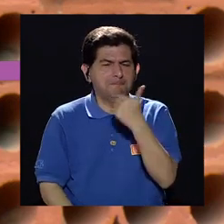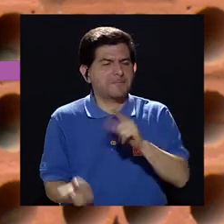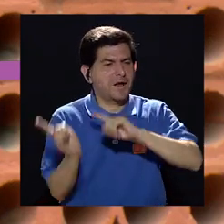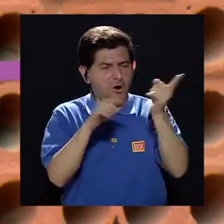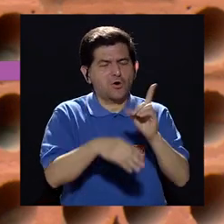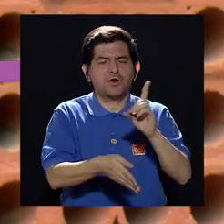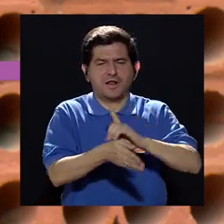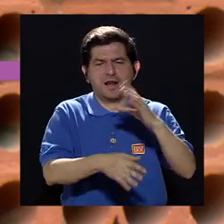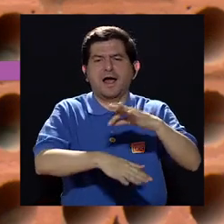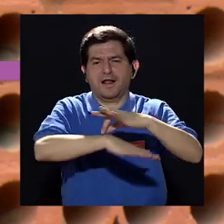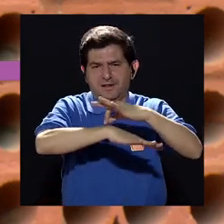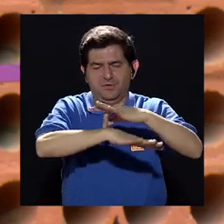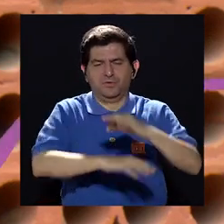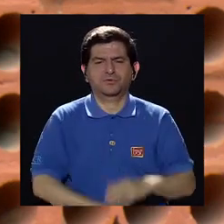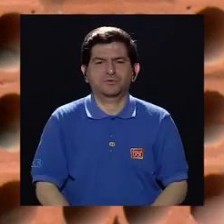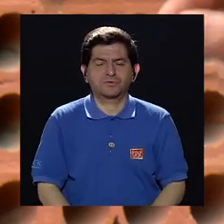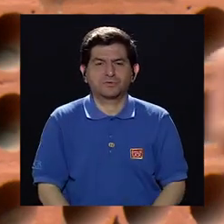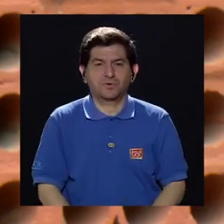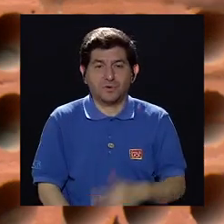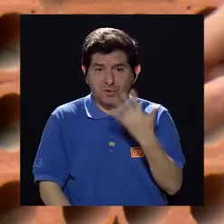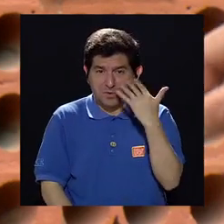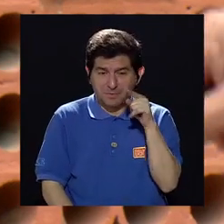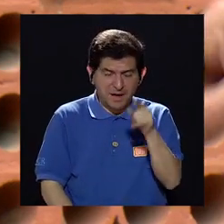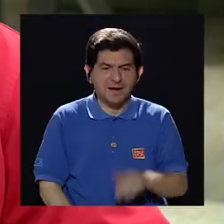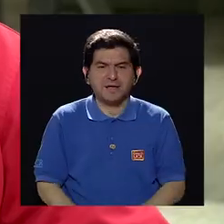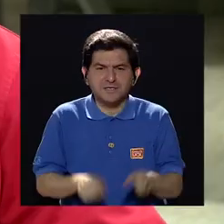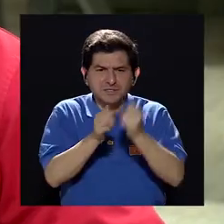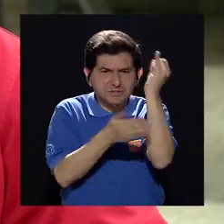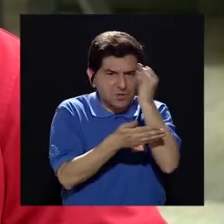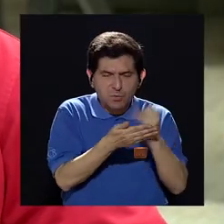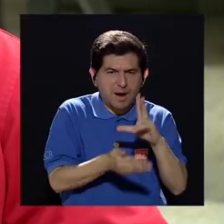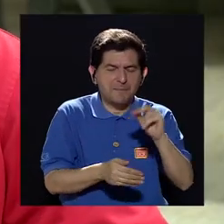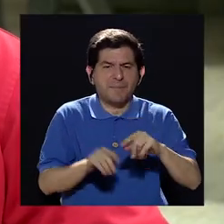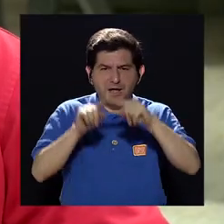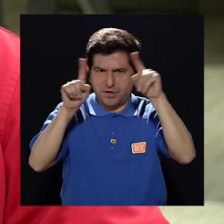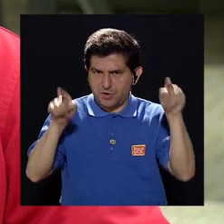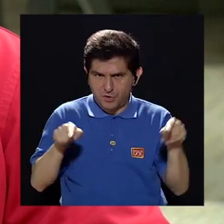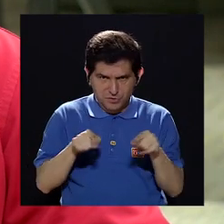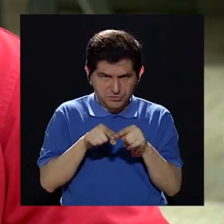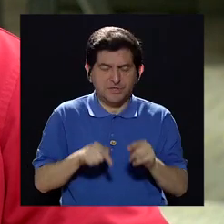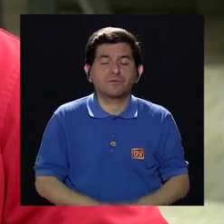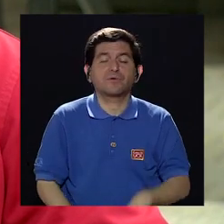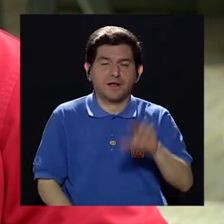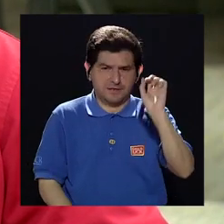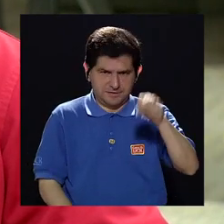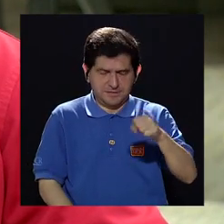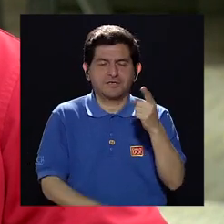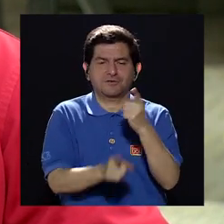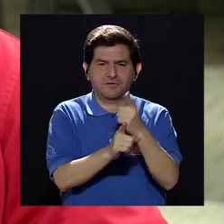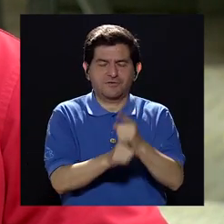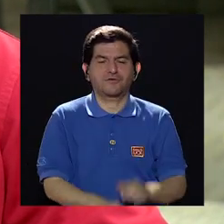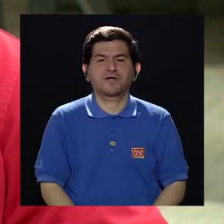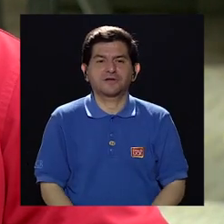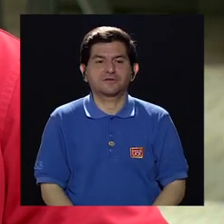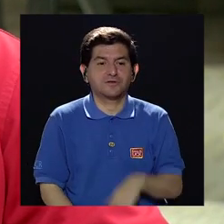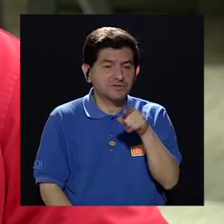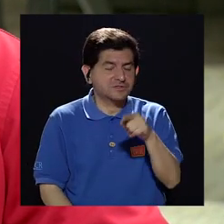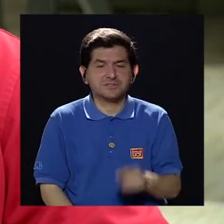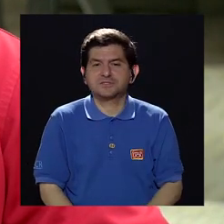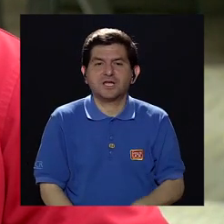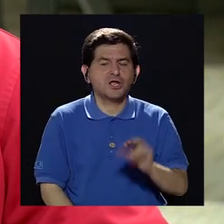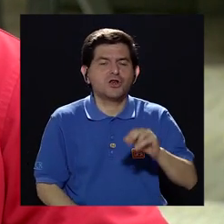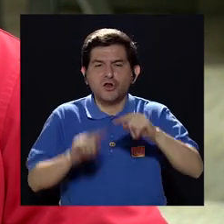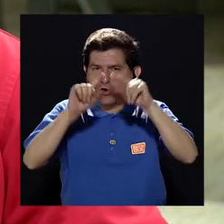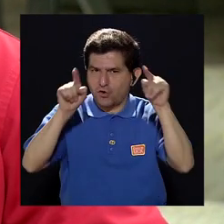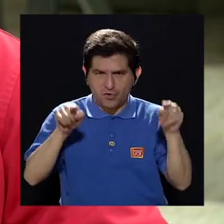acudir al dermatólogo. Si parece más mapa que rueda. Exactamente. Si se sale, si yo no puedo decir que es una